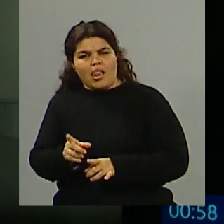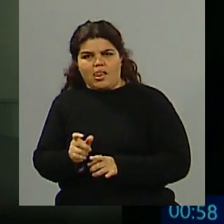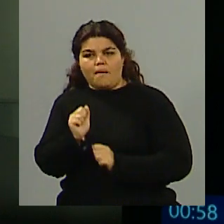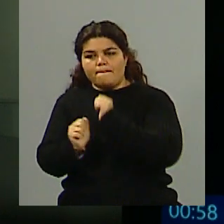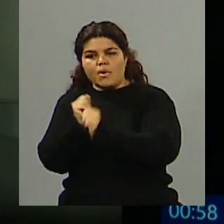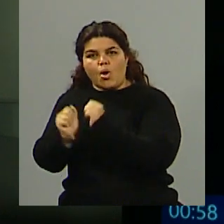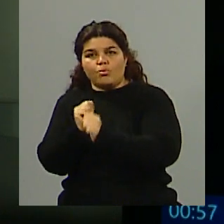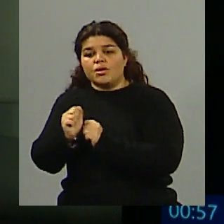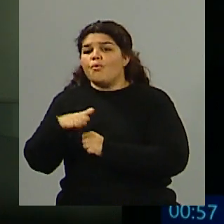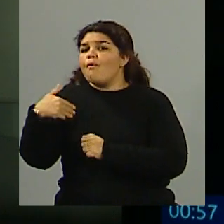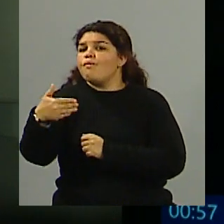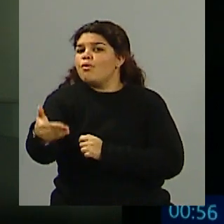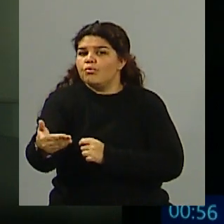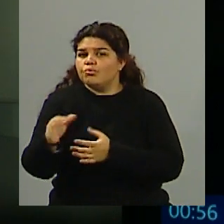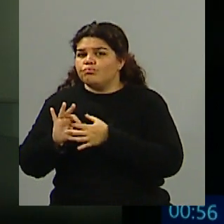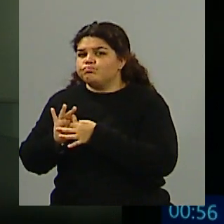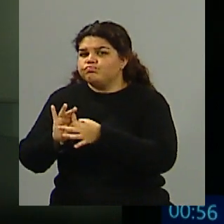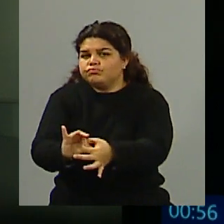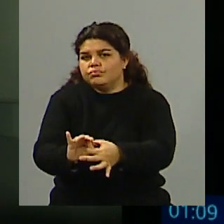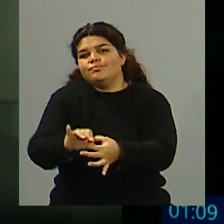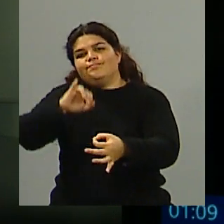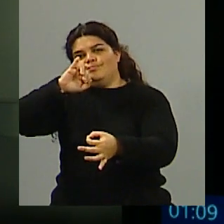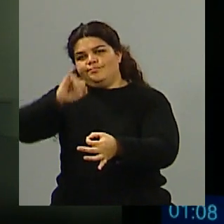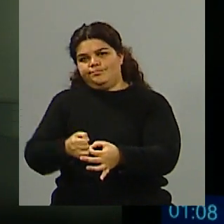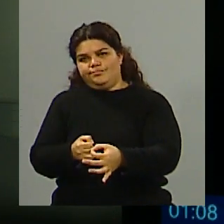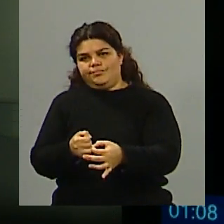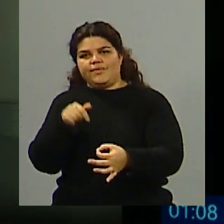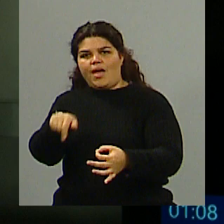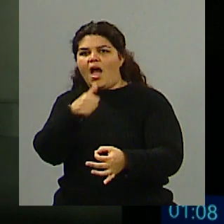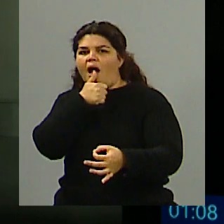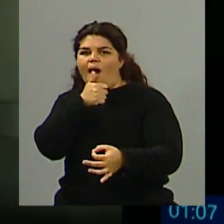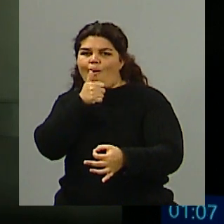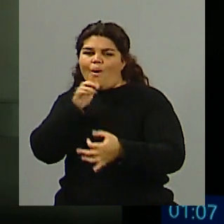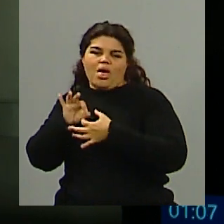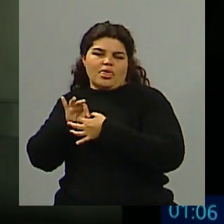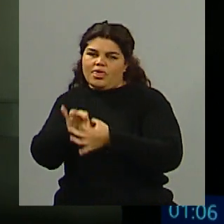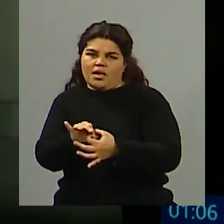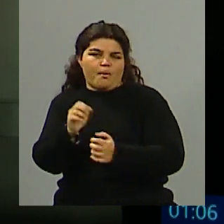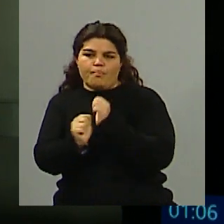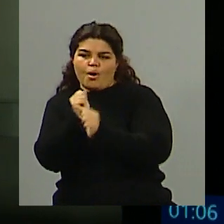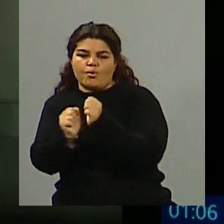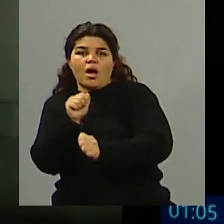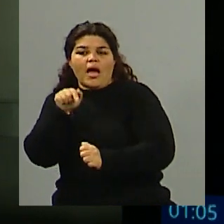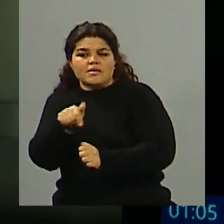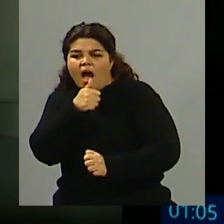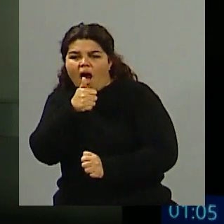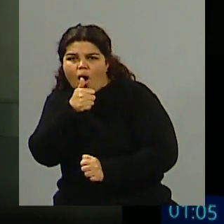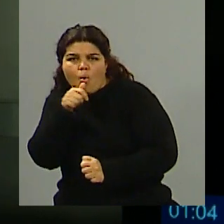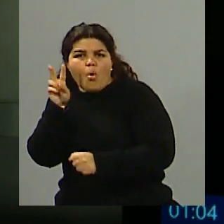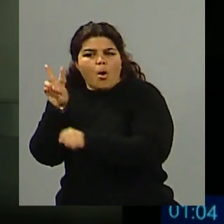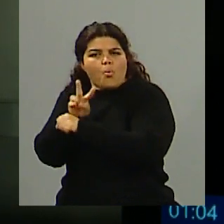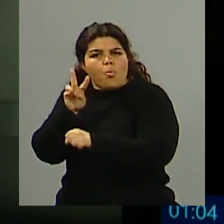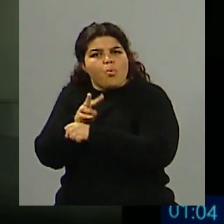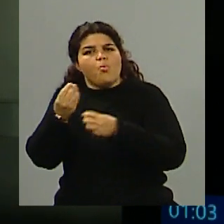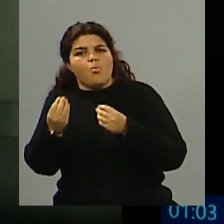productiva a futuro sí va a tener como eje y actor principal el recurso, el agua, de qué manera la cuidamos y de qué manera hacemos que